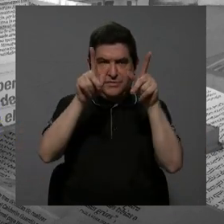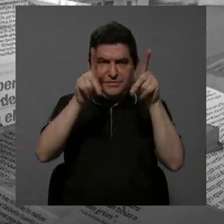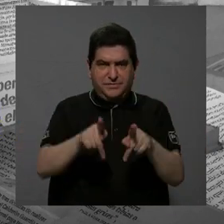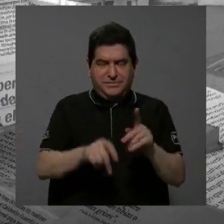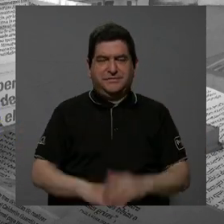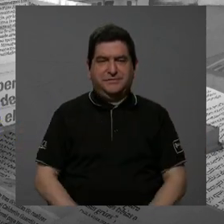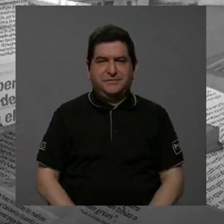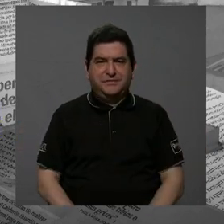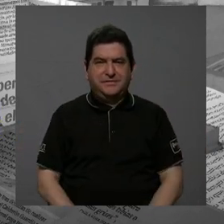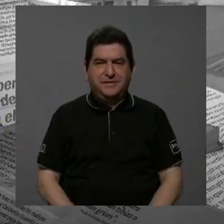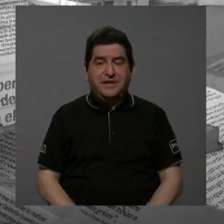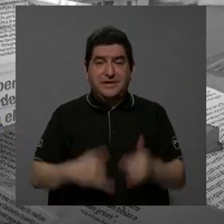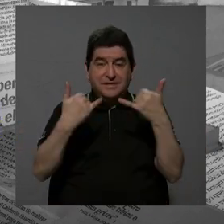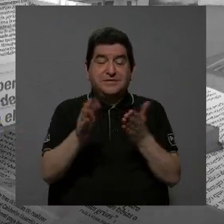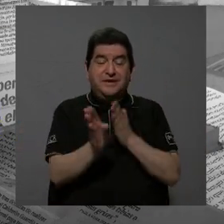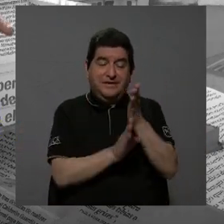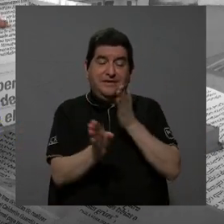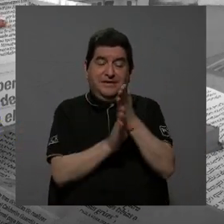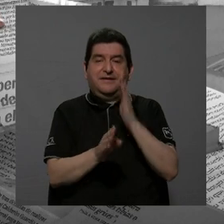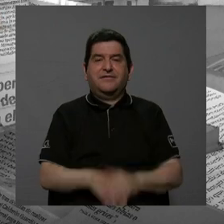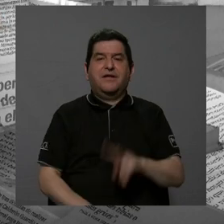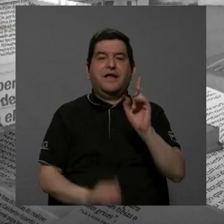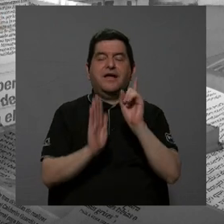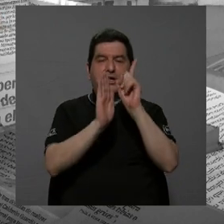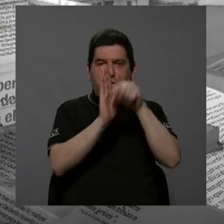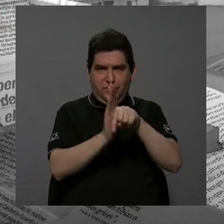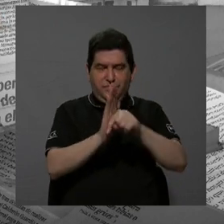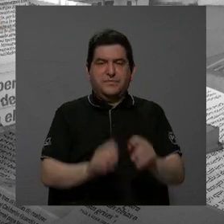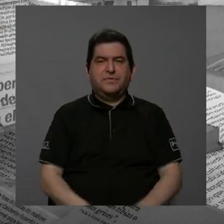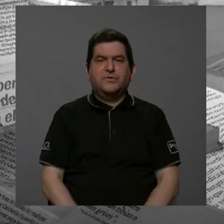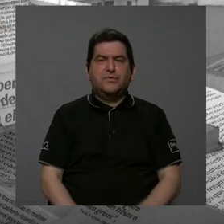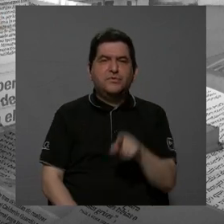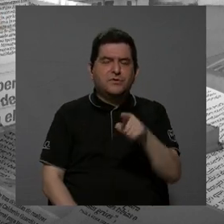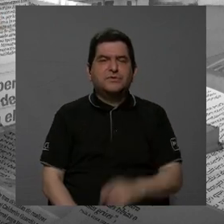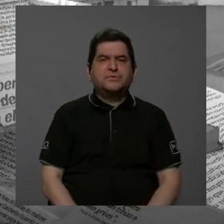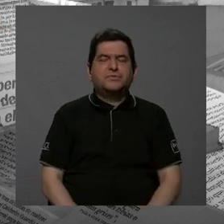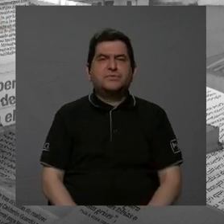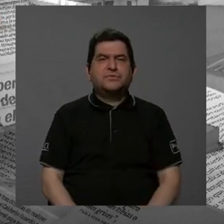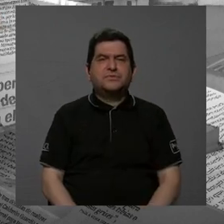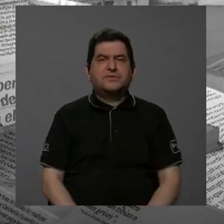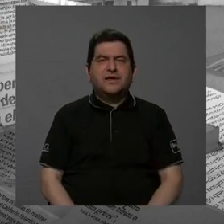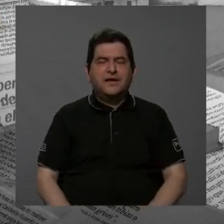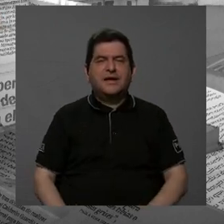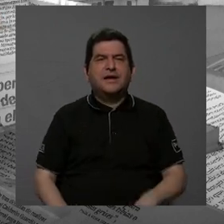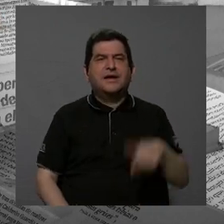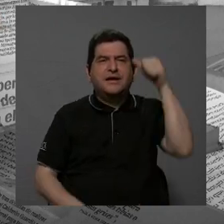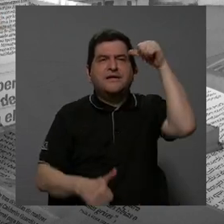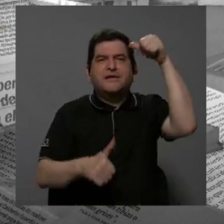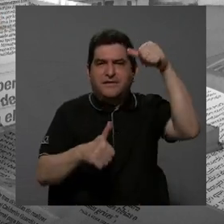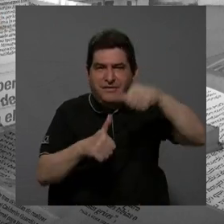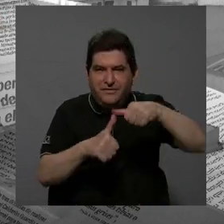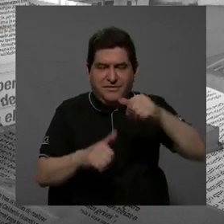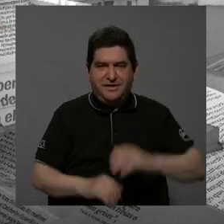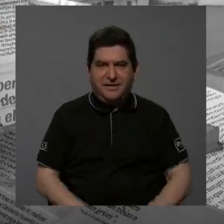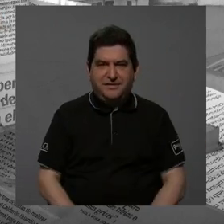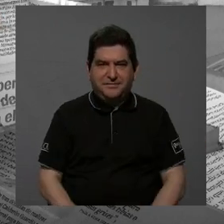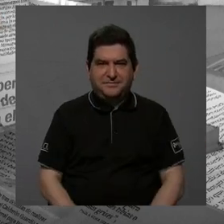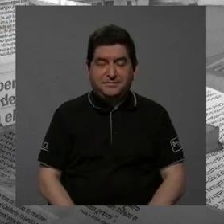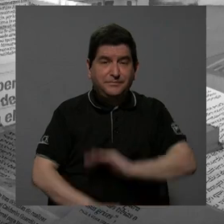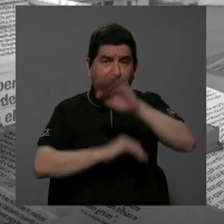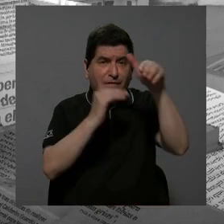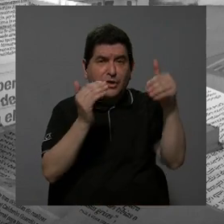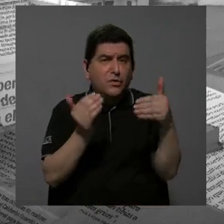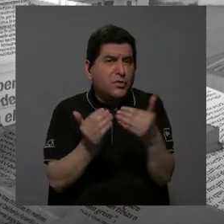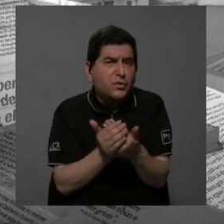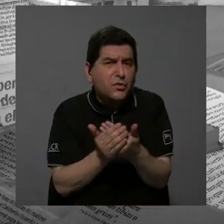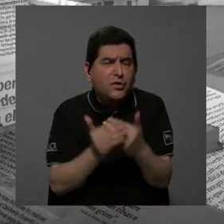personas a lo largo de la carrera. Nos quedan dos minutos, pero me gustaría que usted recapitulara en qué consiste toda